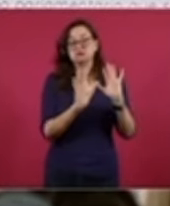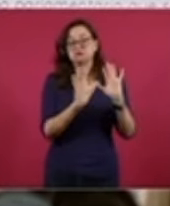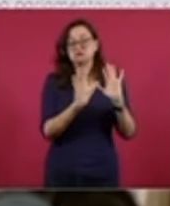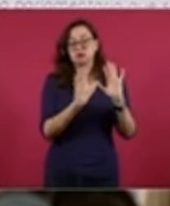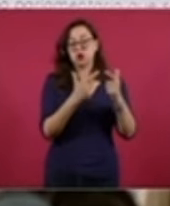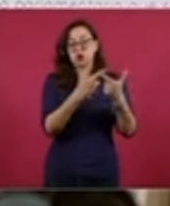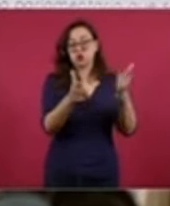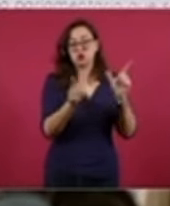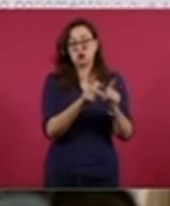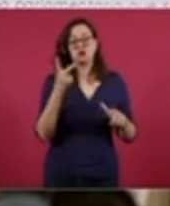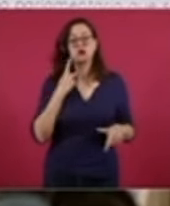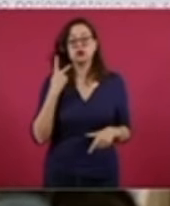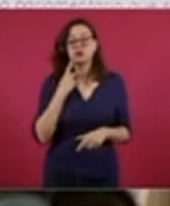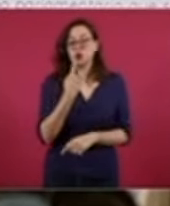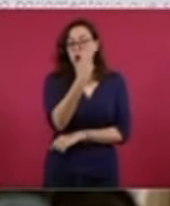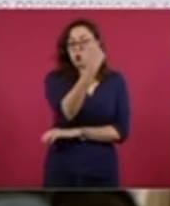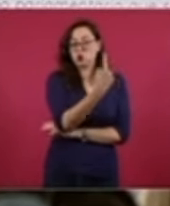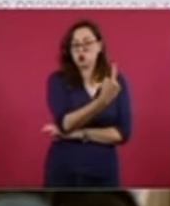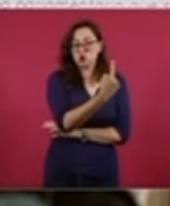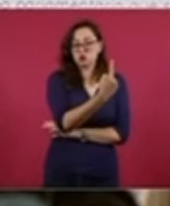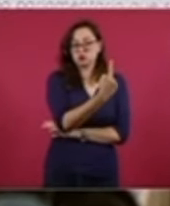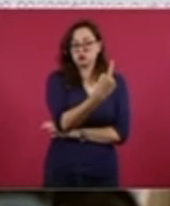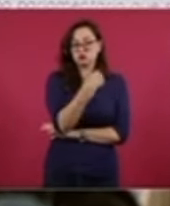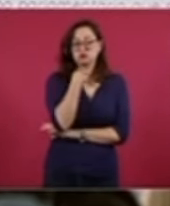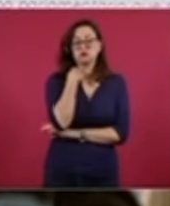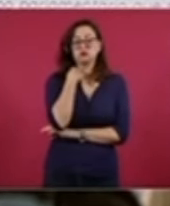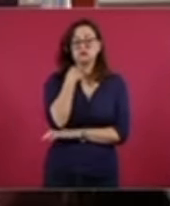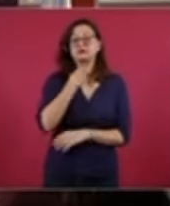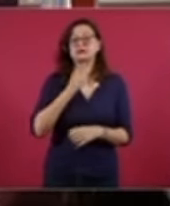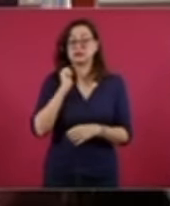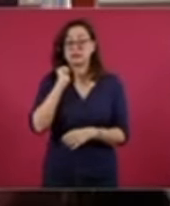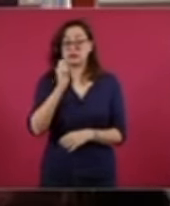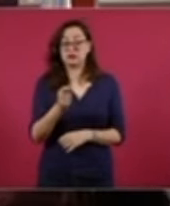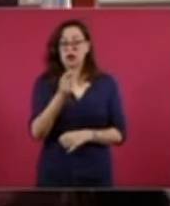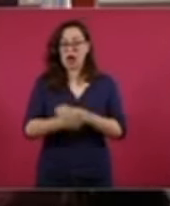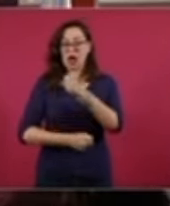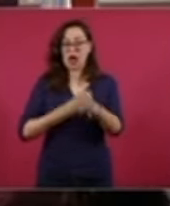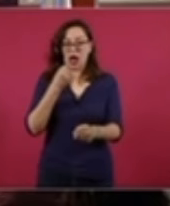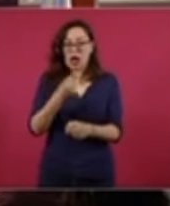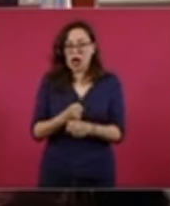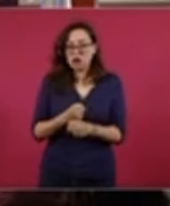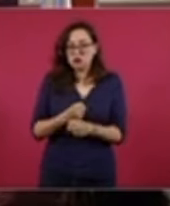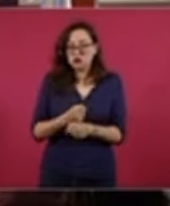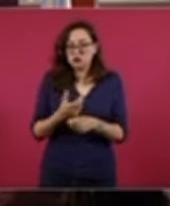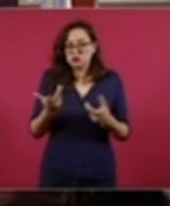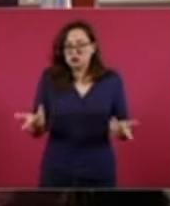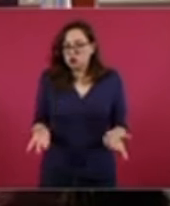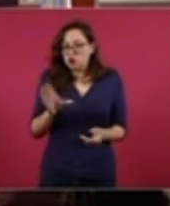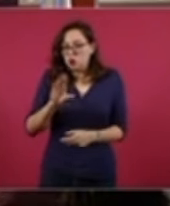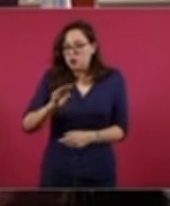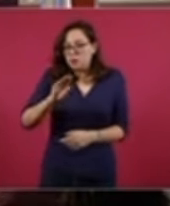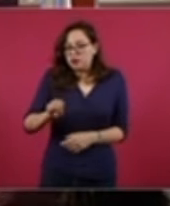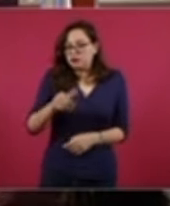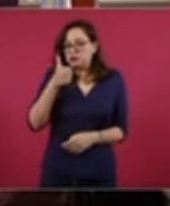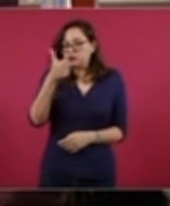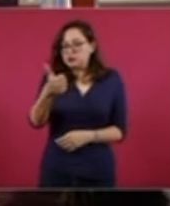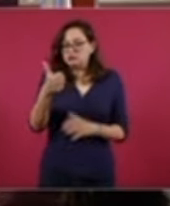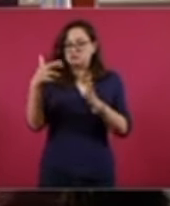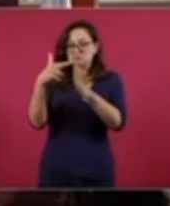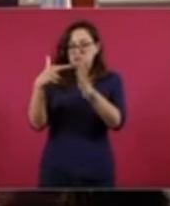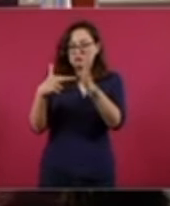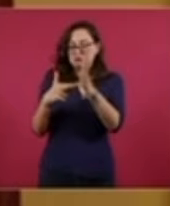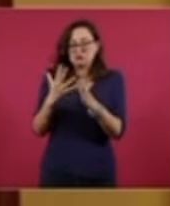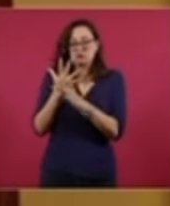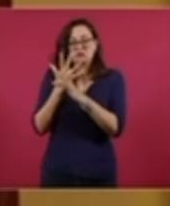solo partido. Entonces, en el 96 se establecía esta regla específica que se decía, tratándose de